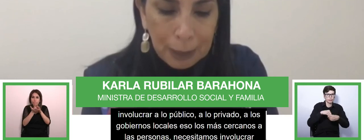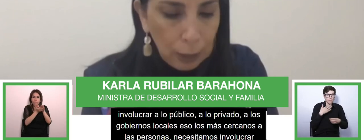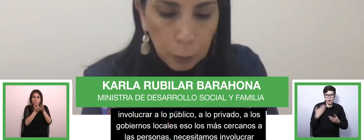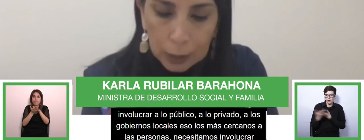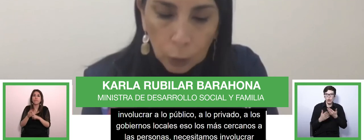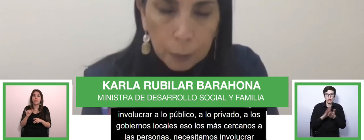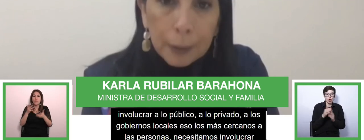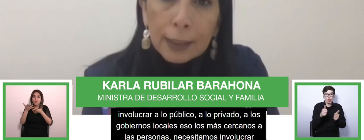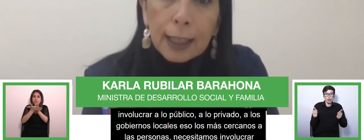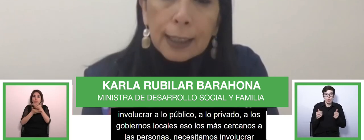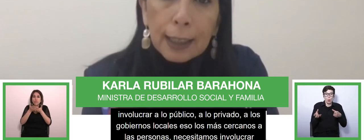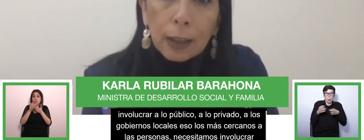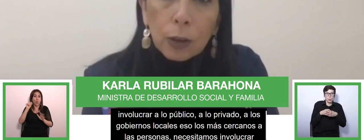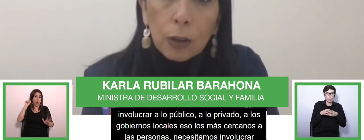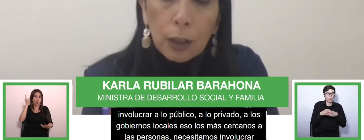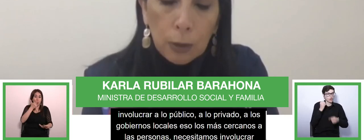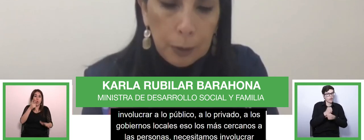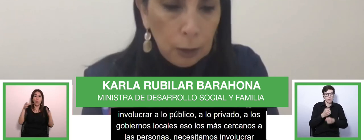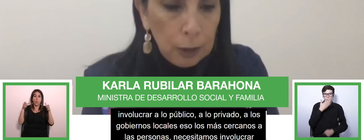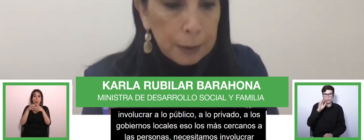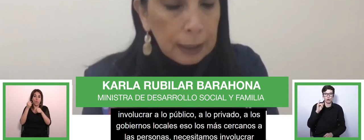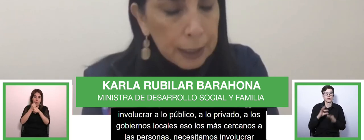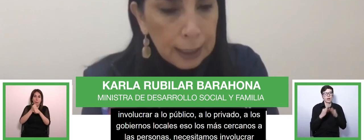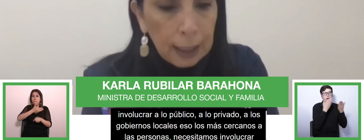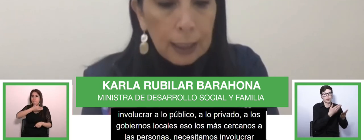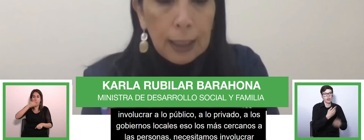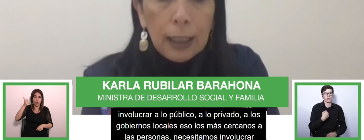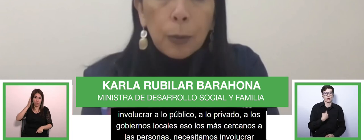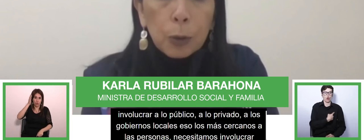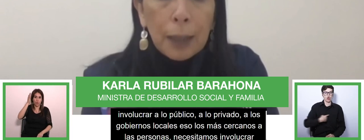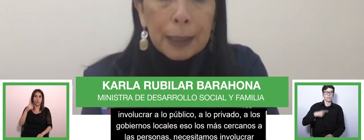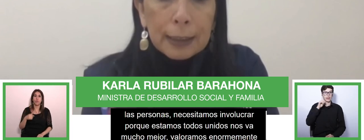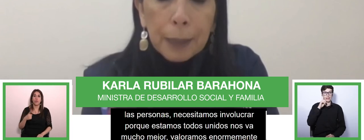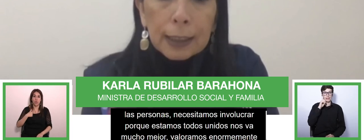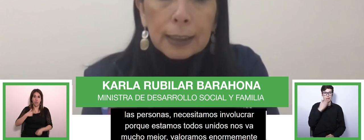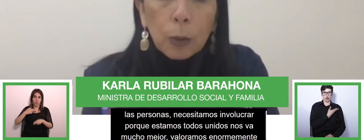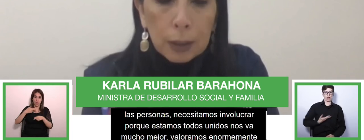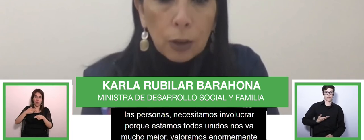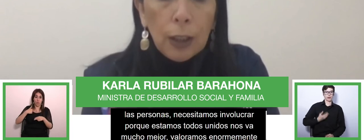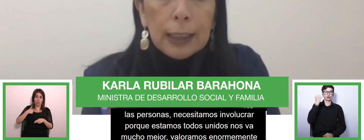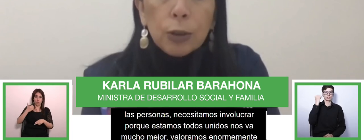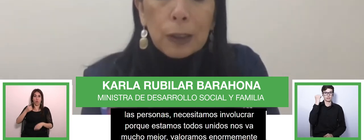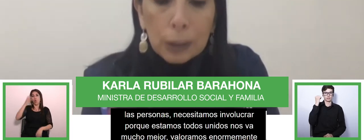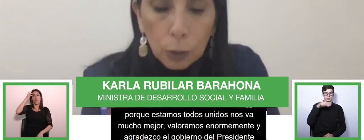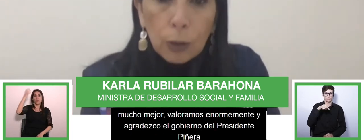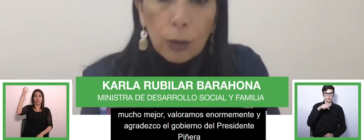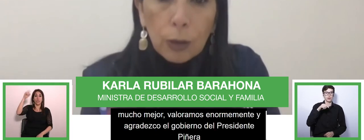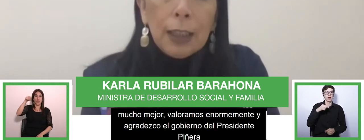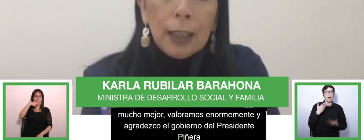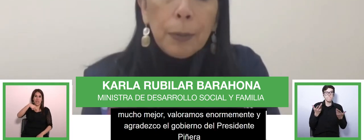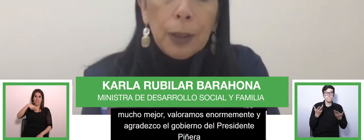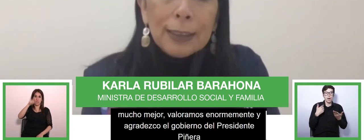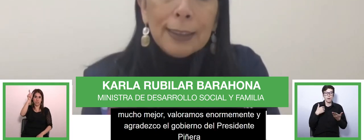valoramos enormemente y agradezco a nombre del gobierno del presidente Piñera la oportunidad de participar en este encuentro y sobre todo la